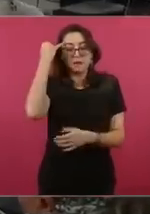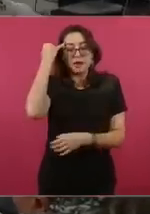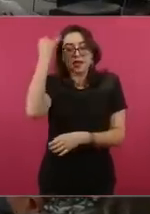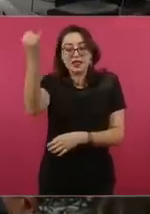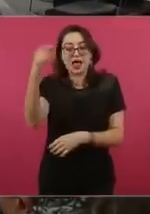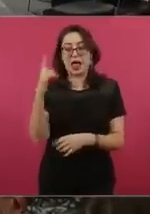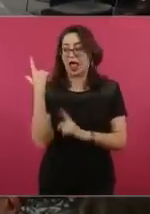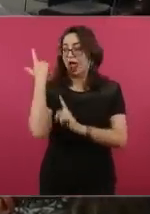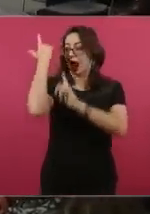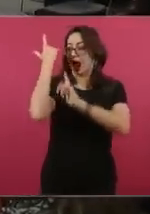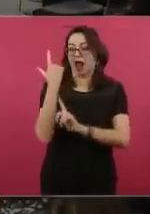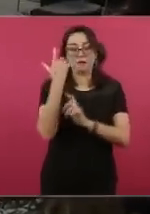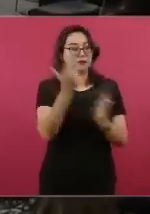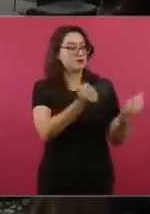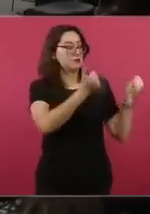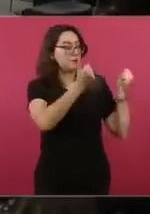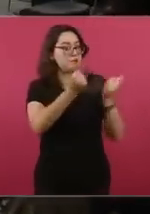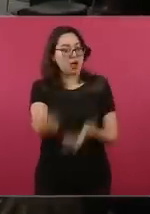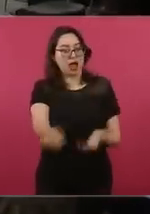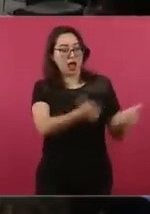consiguieron? Sí,